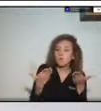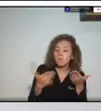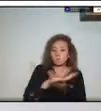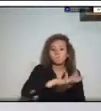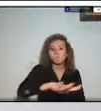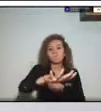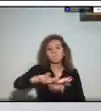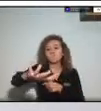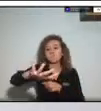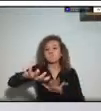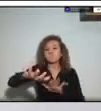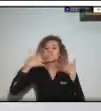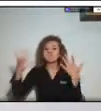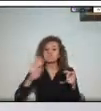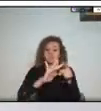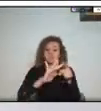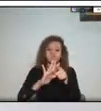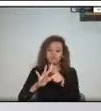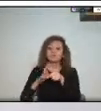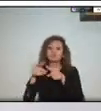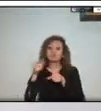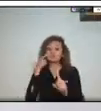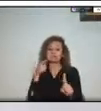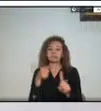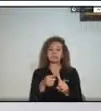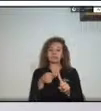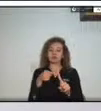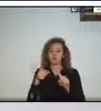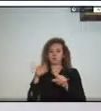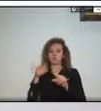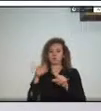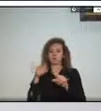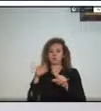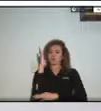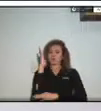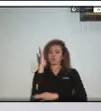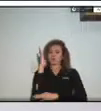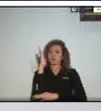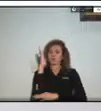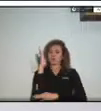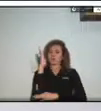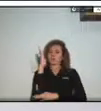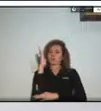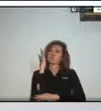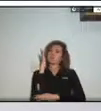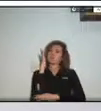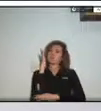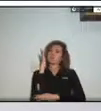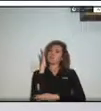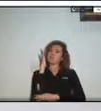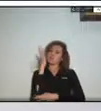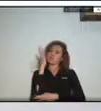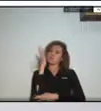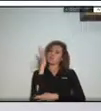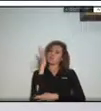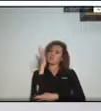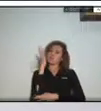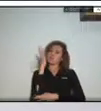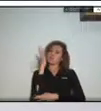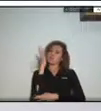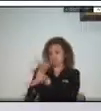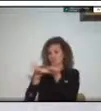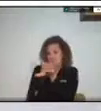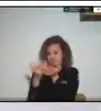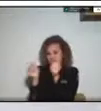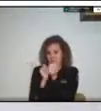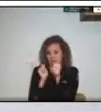y por eso entonces lo que queremos alcanzar con este conversatorio antes de presentar a los panelistas que me acompañan en esta en esta